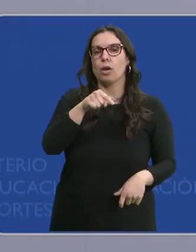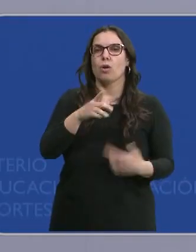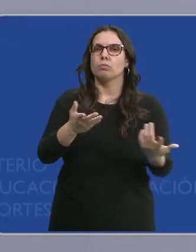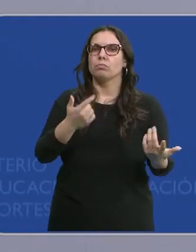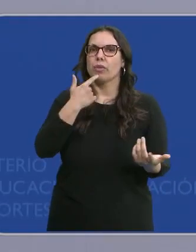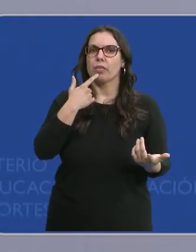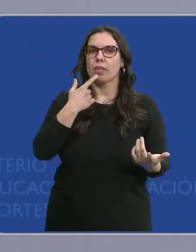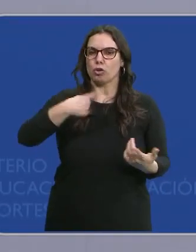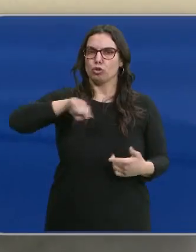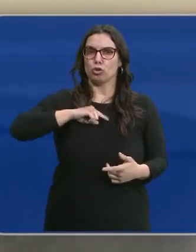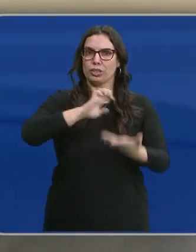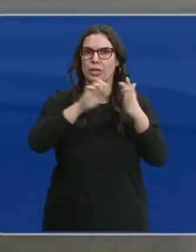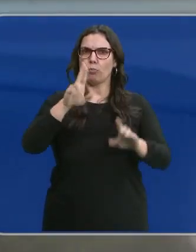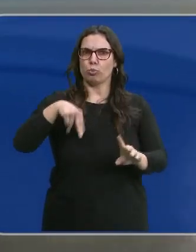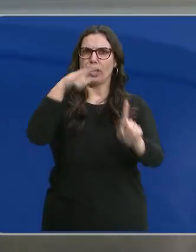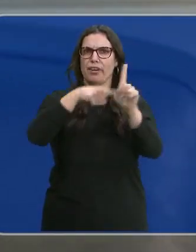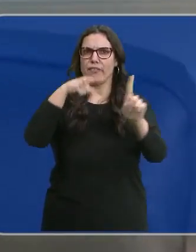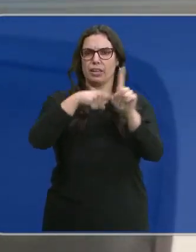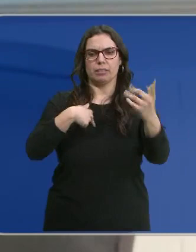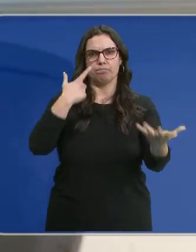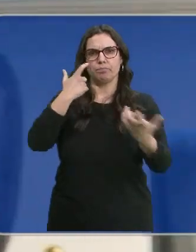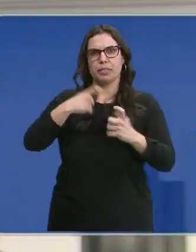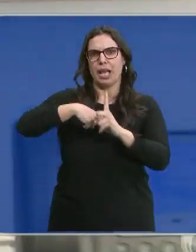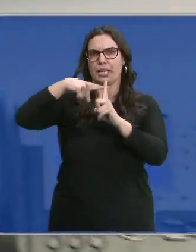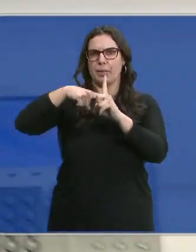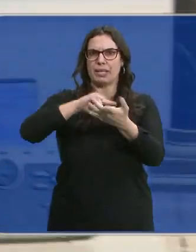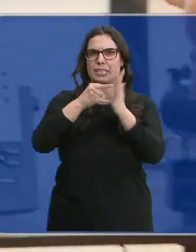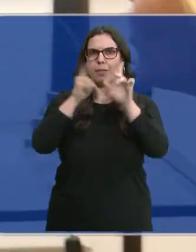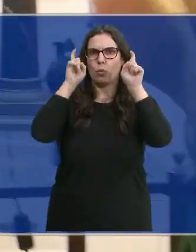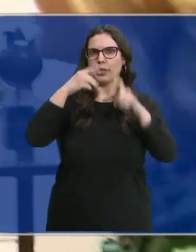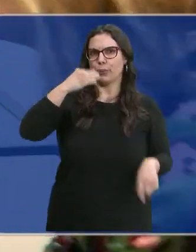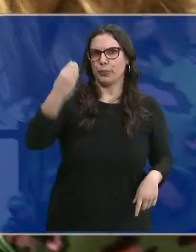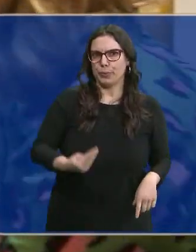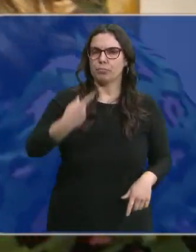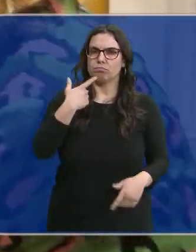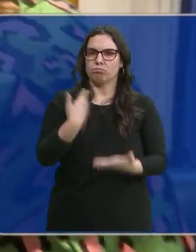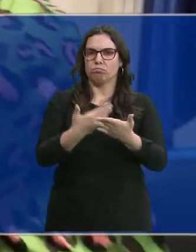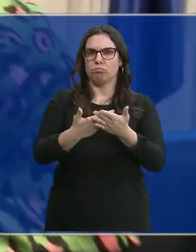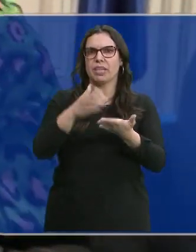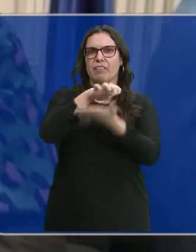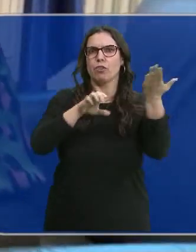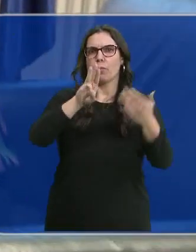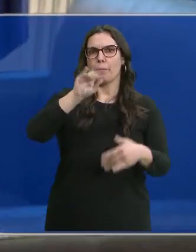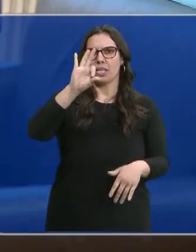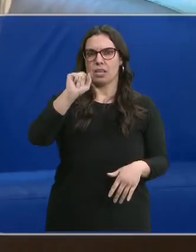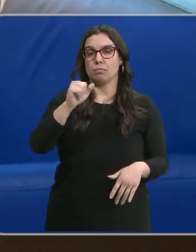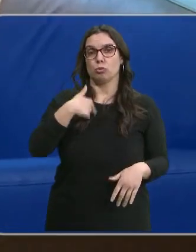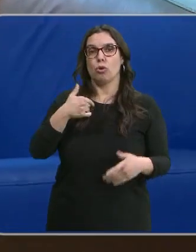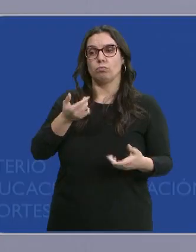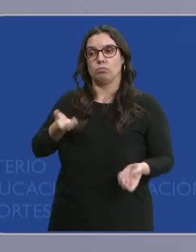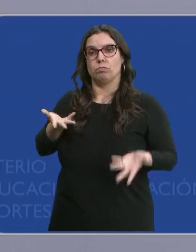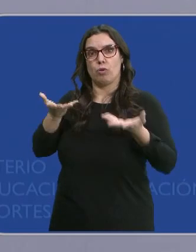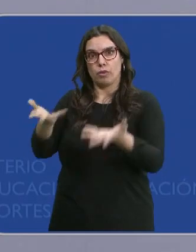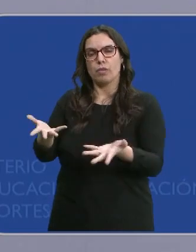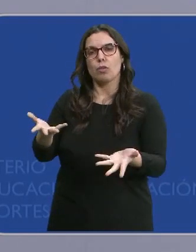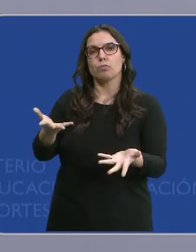Somos un referente. ...ha destacado ante la ministra el nivel de nuestro sistema educativo que avala el informe PISA. Le he ofrecido a la ministra